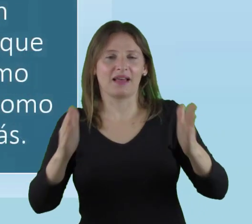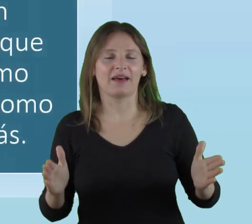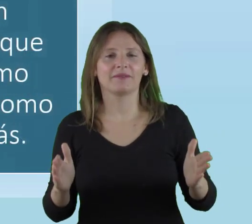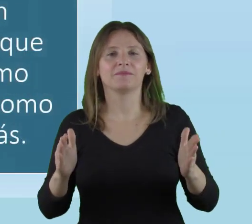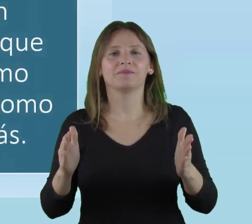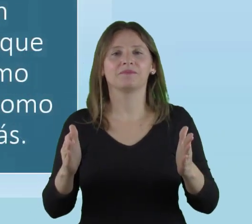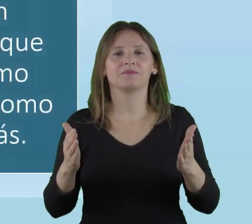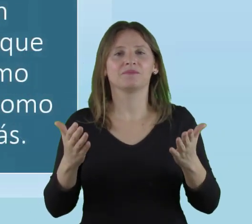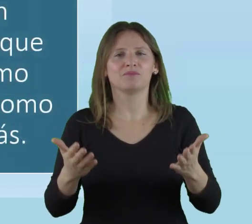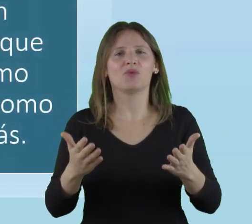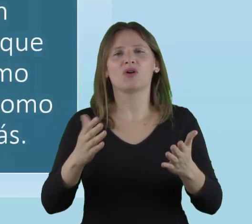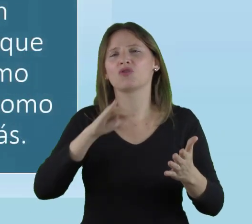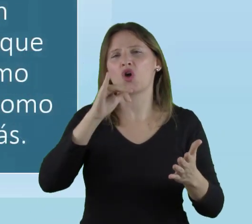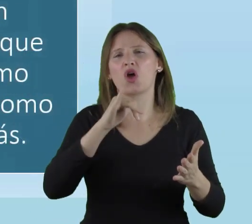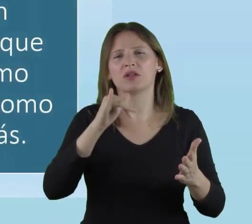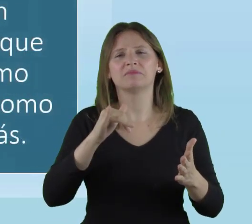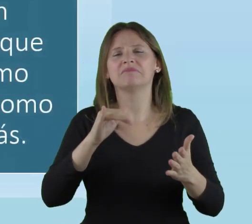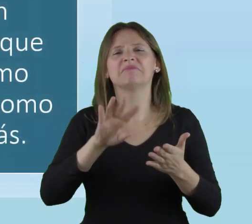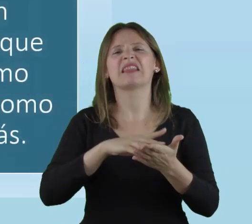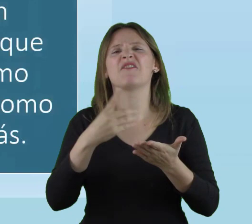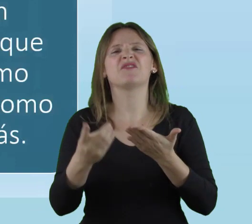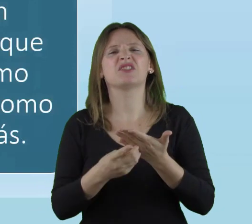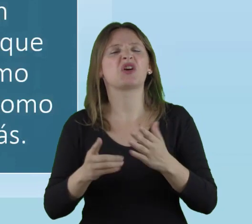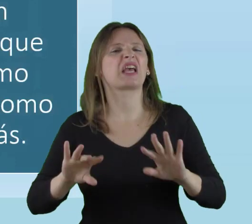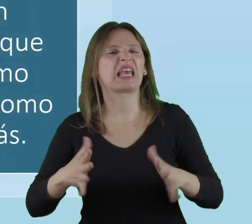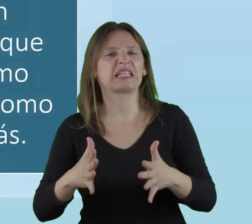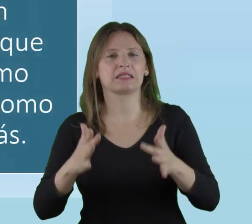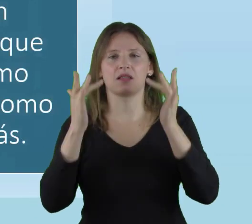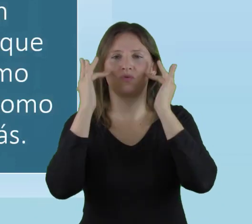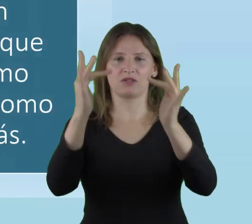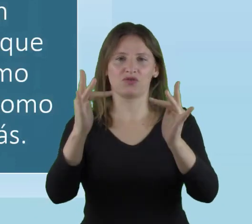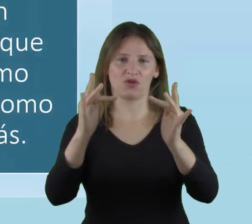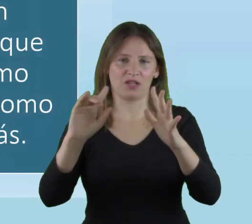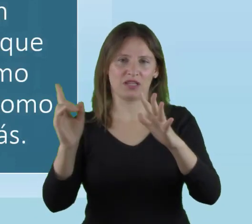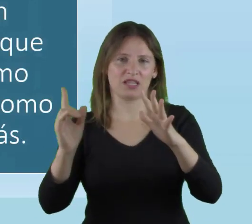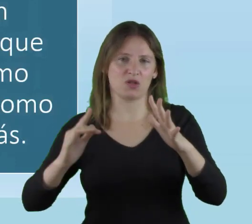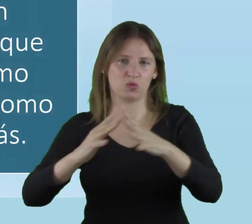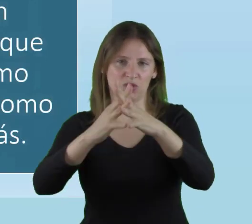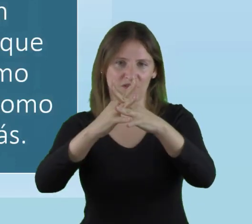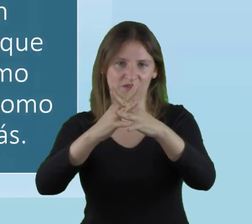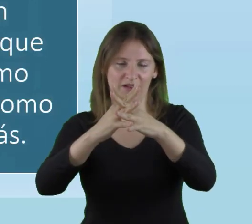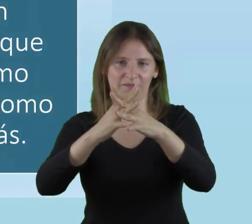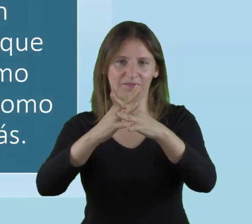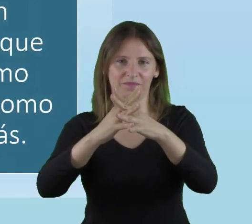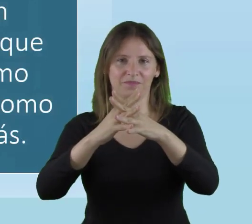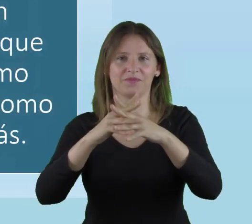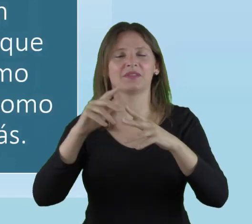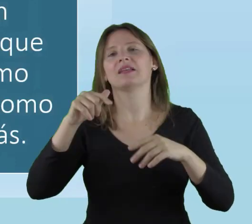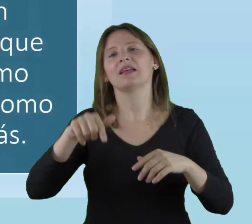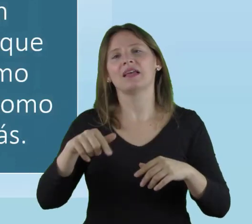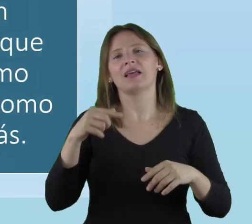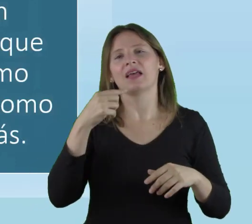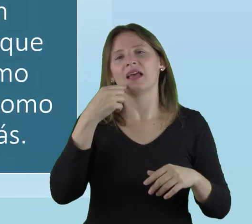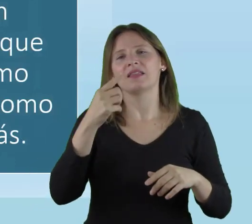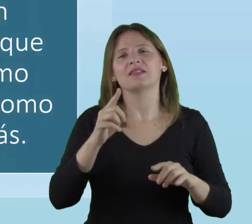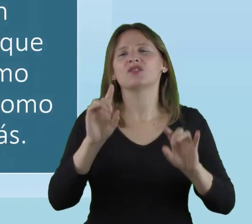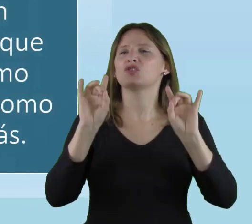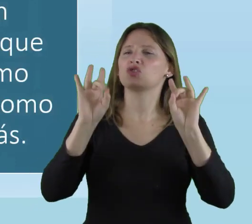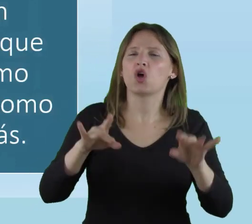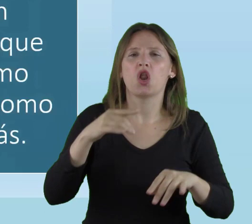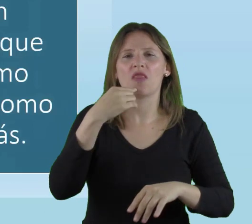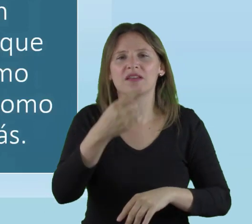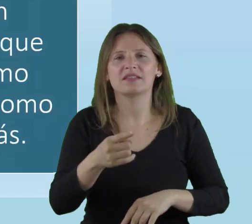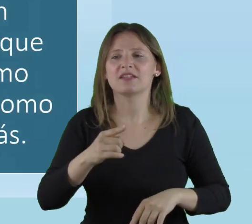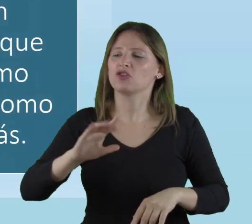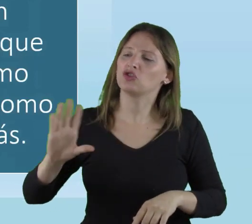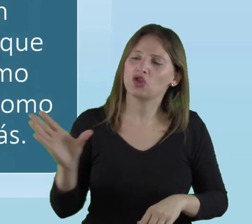empezar por definir qué es la educación inclusiva. Y García nos dice que no basta